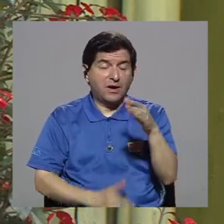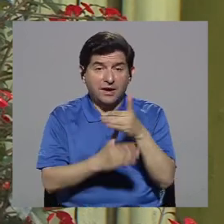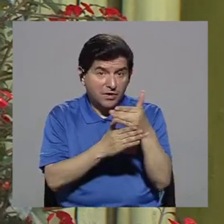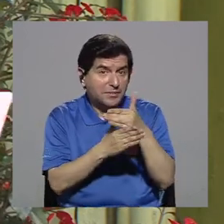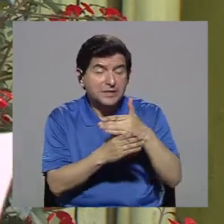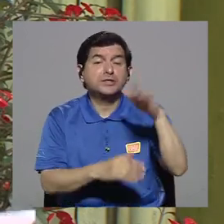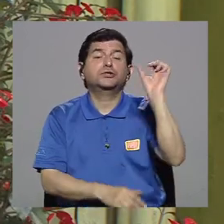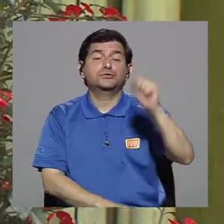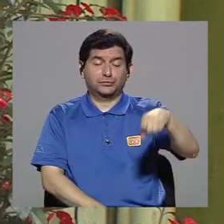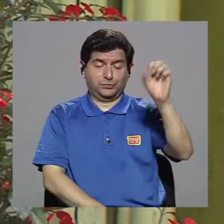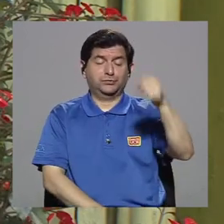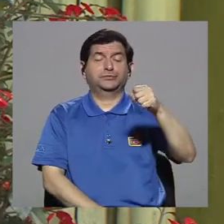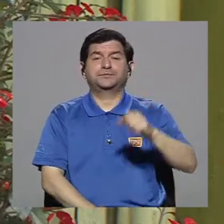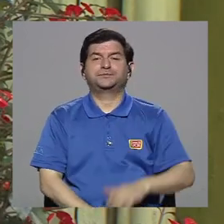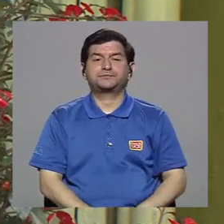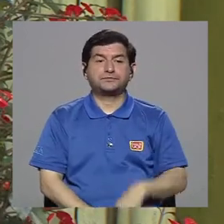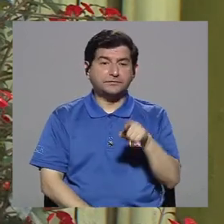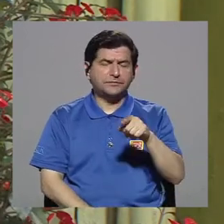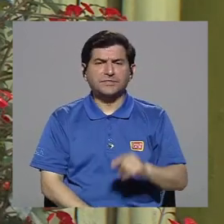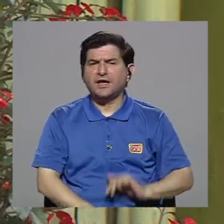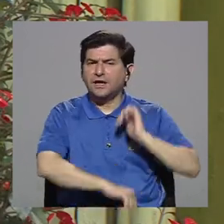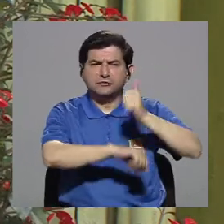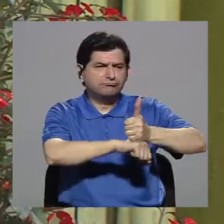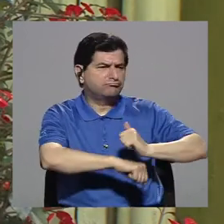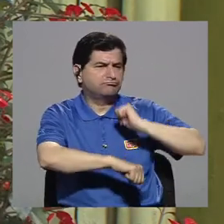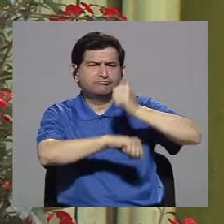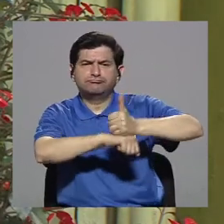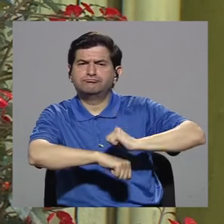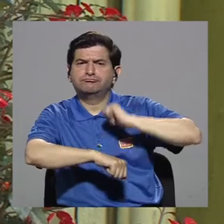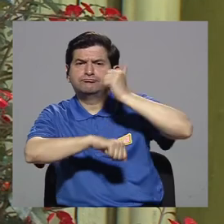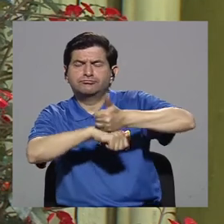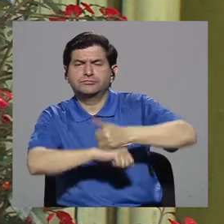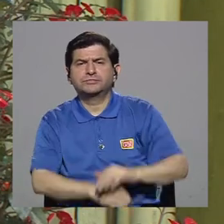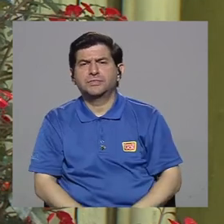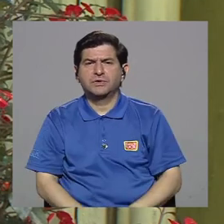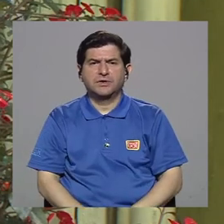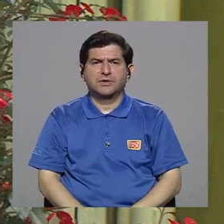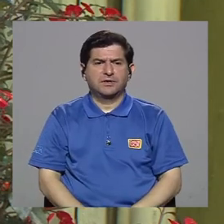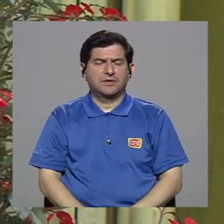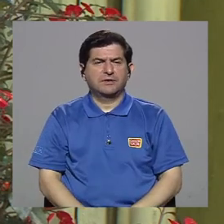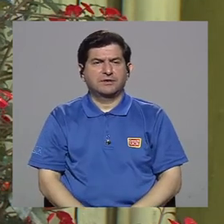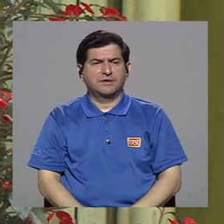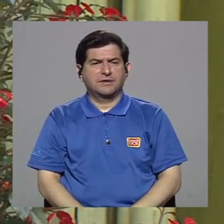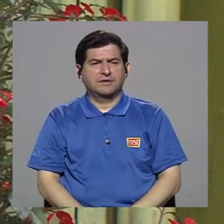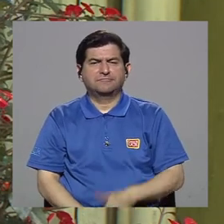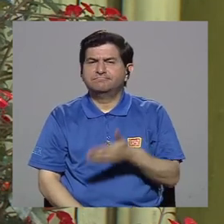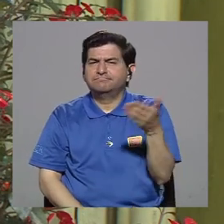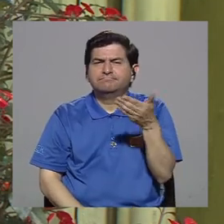a que compartan. entonces eso va creando un tremendo